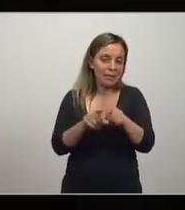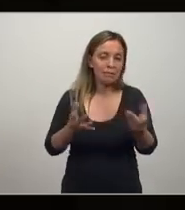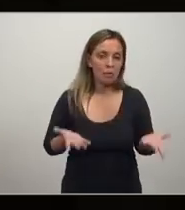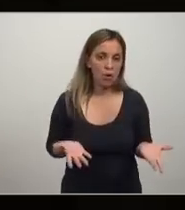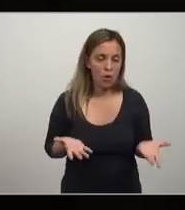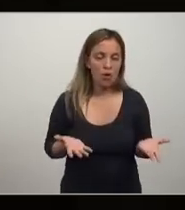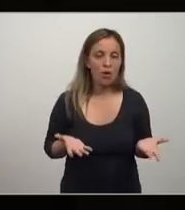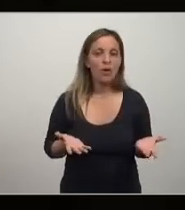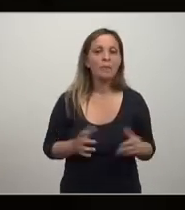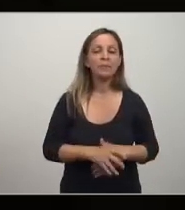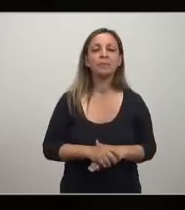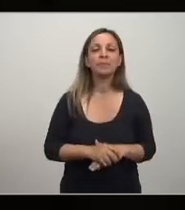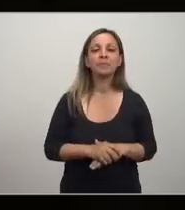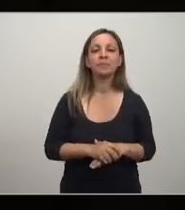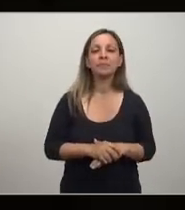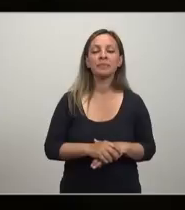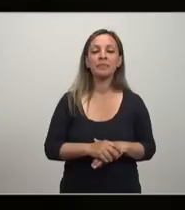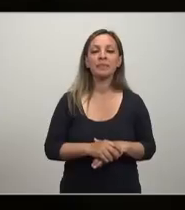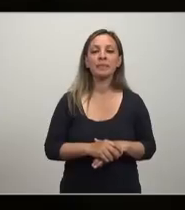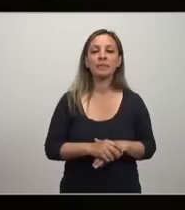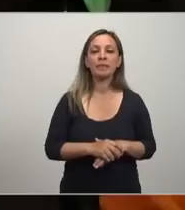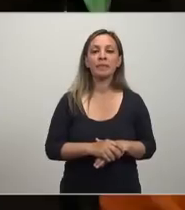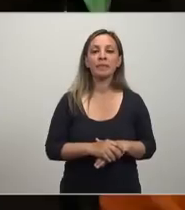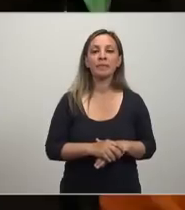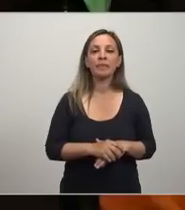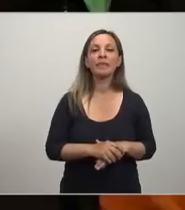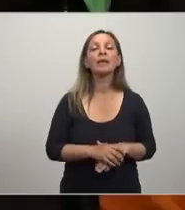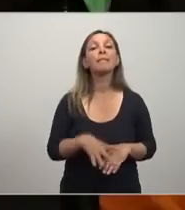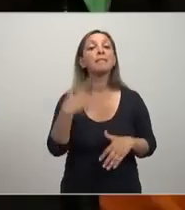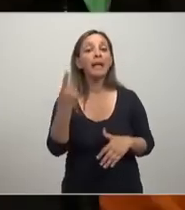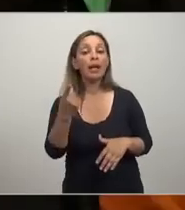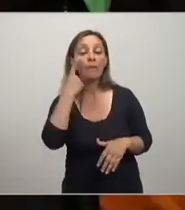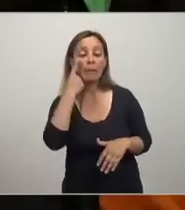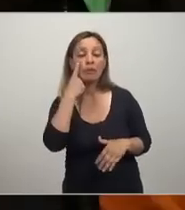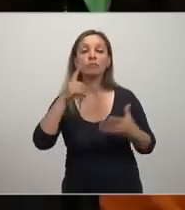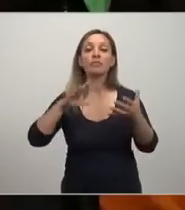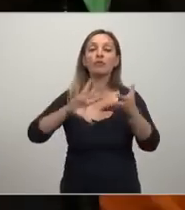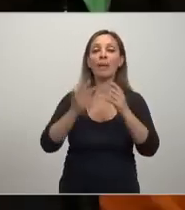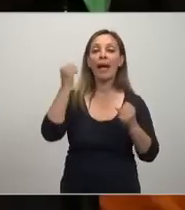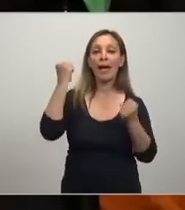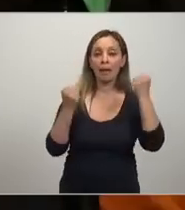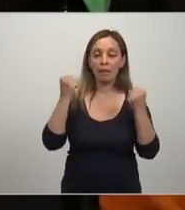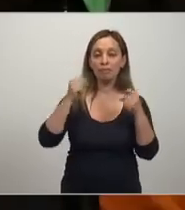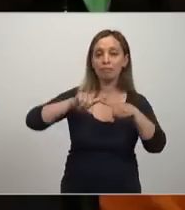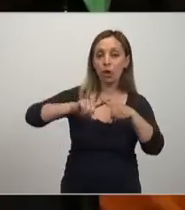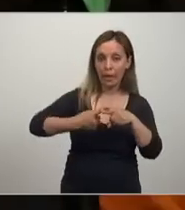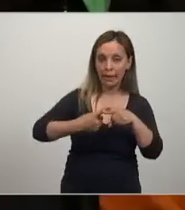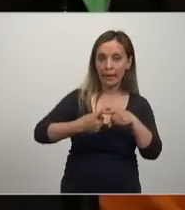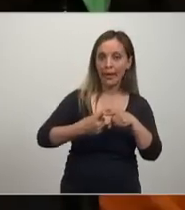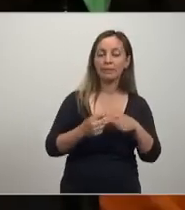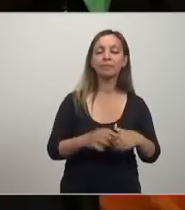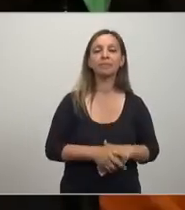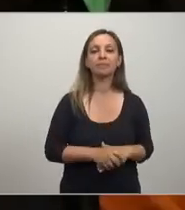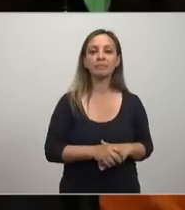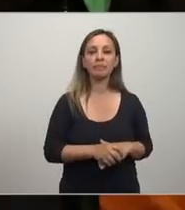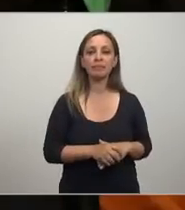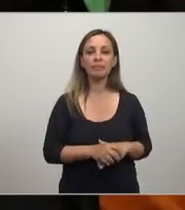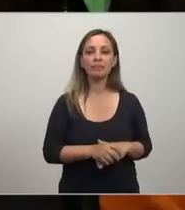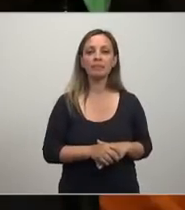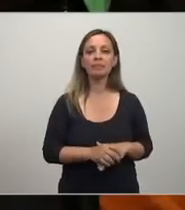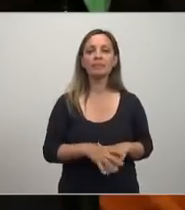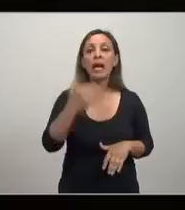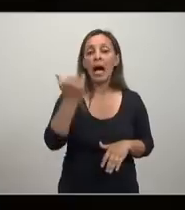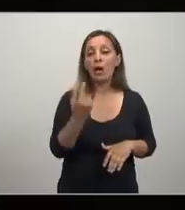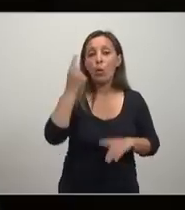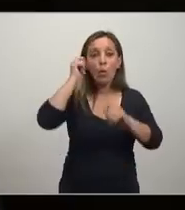liberalismo con que nació la supuesta ciencia económica. Veamos la economía política de supuestos principios económicos porque se